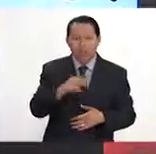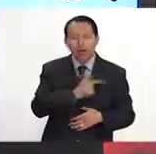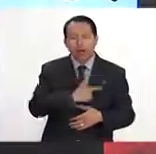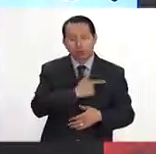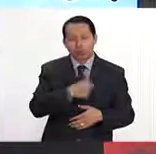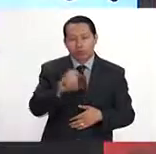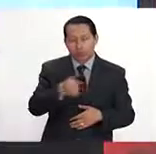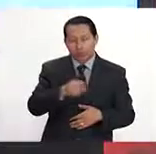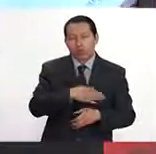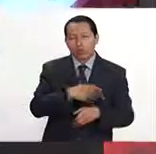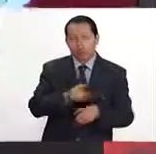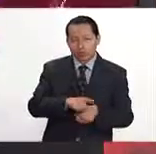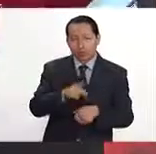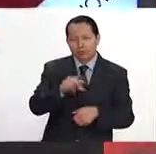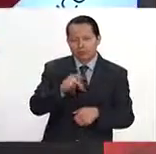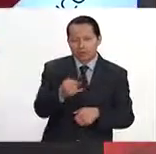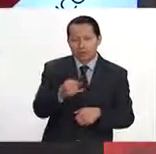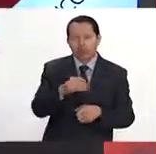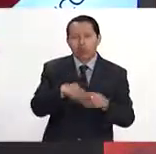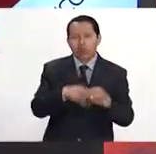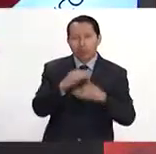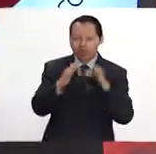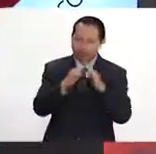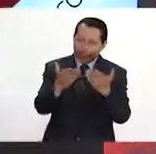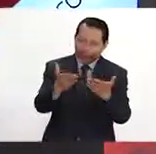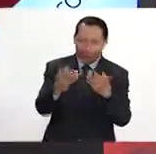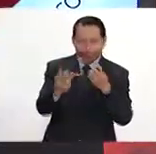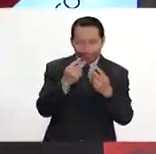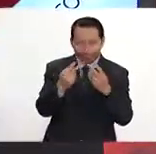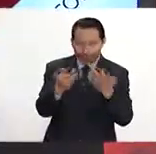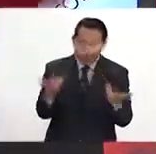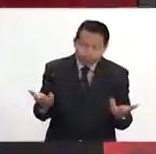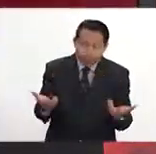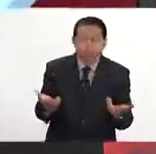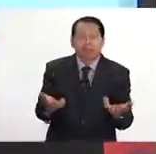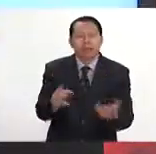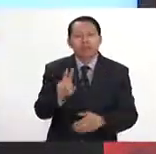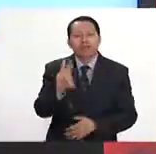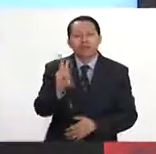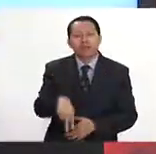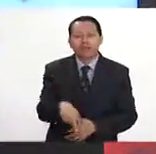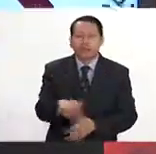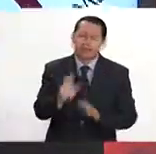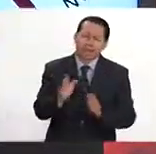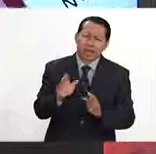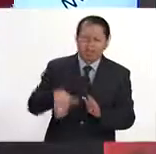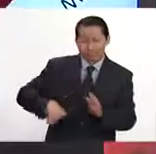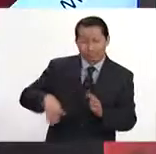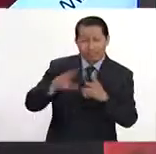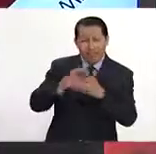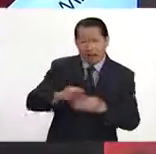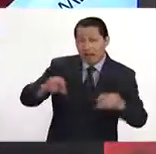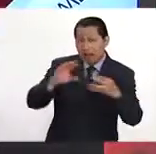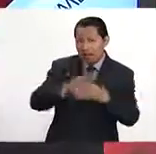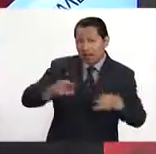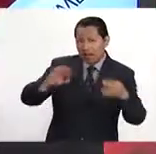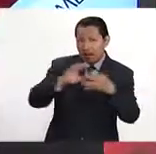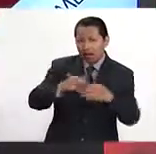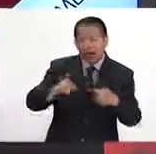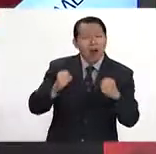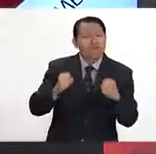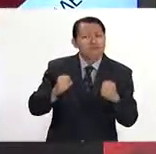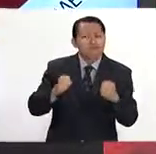qué gusto saludarte, muy buenos días. Gracias, Patti, a todos en casa. La verdad es que ya ustedes lo han hablado hasta el cansancio y la gente lo sabe